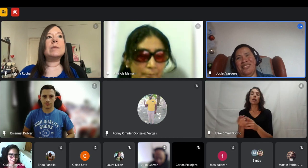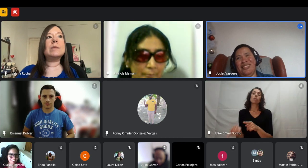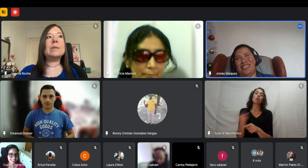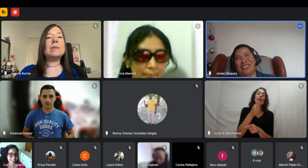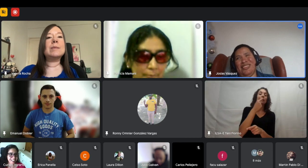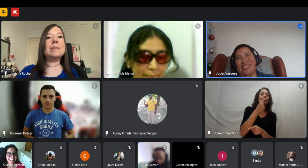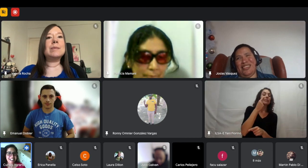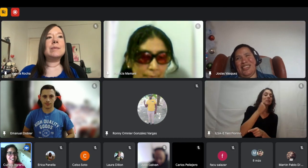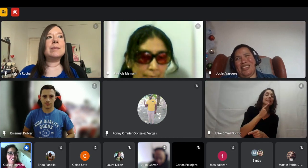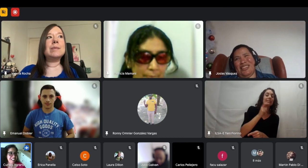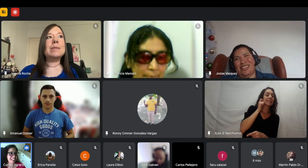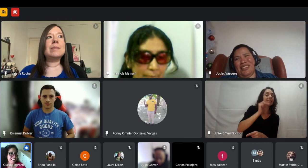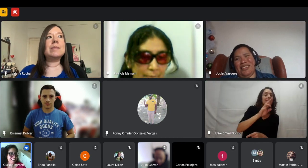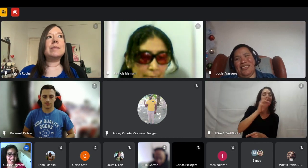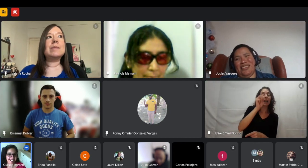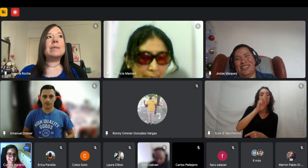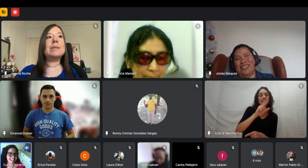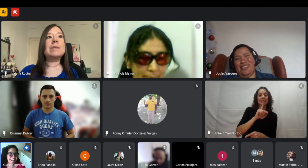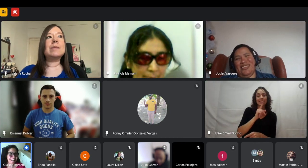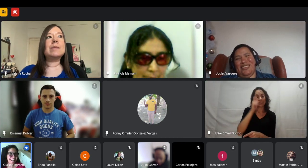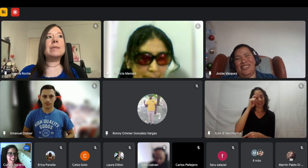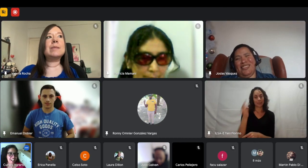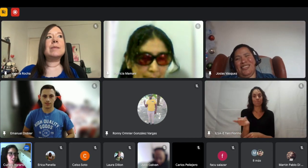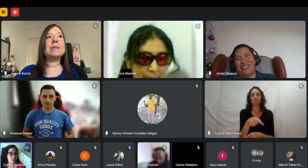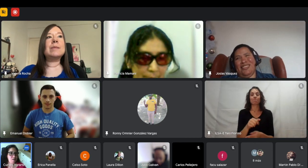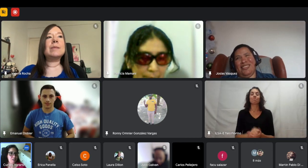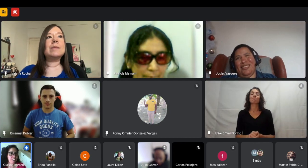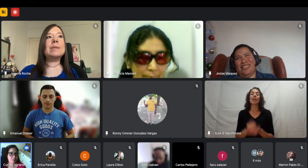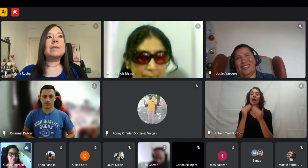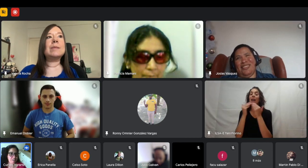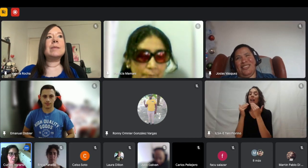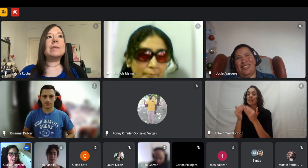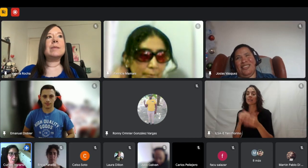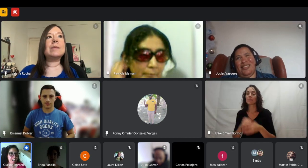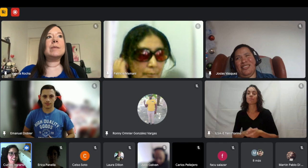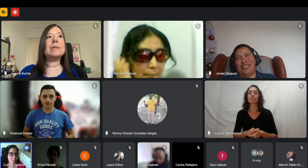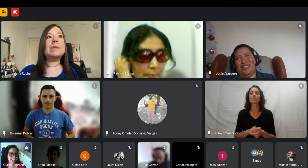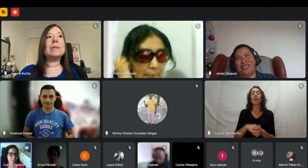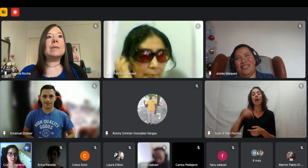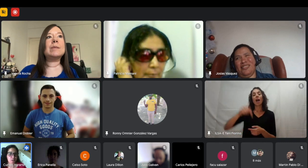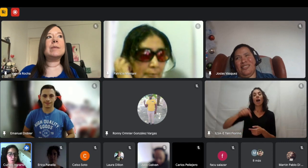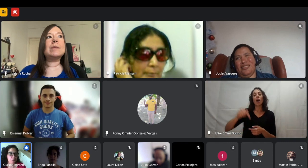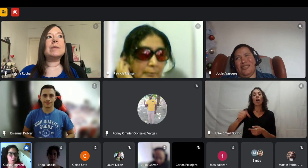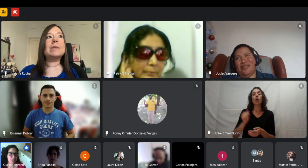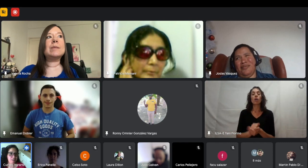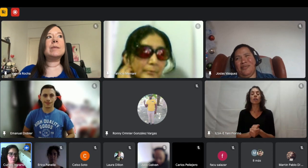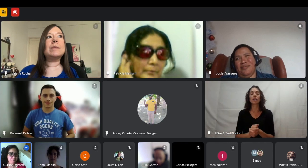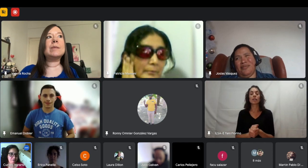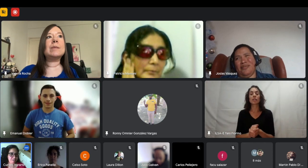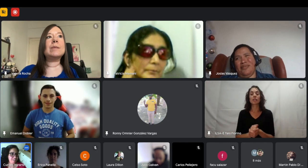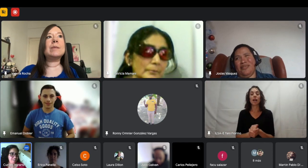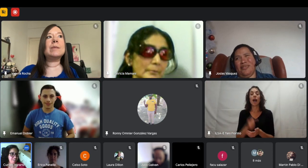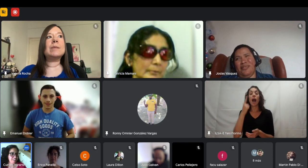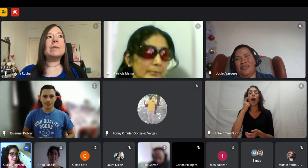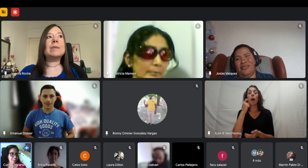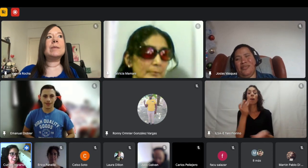gracias Josías gracias bueno ahora le toca el turno a Emanuel